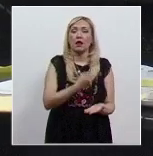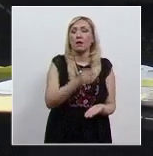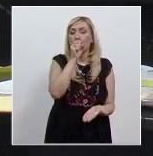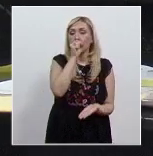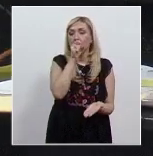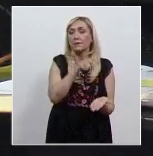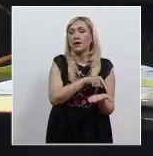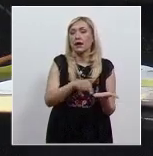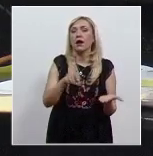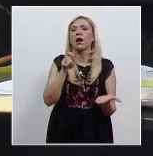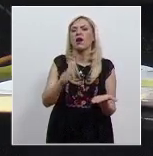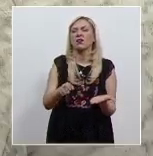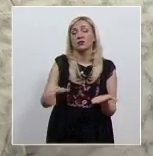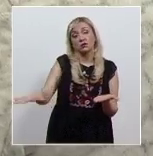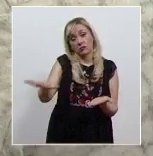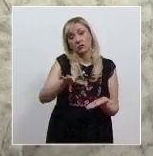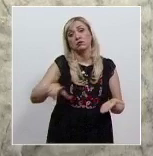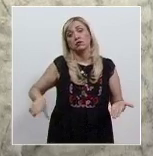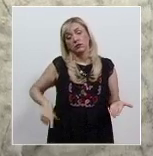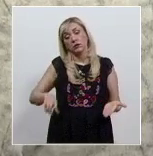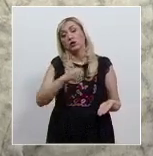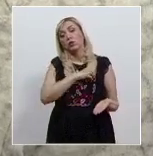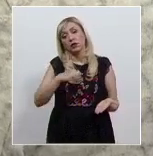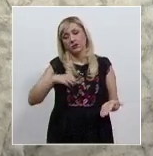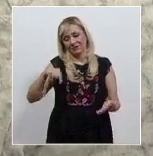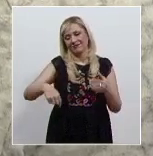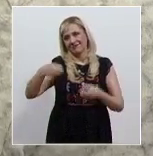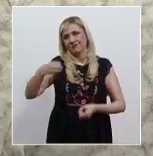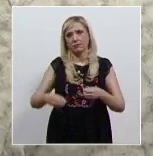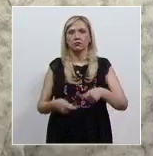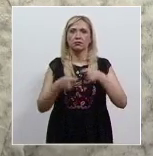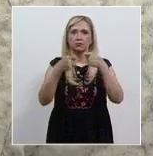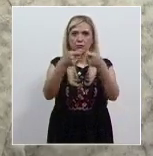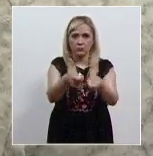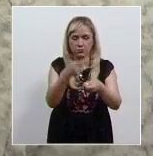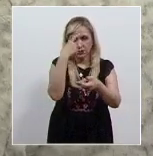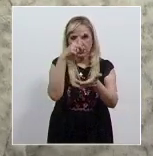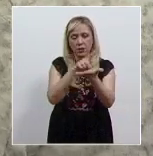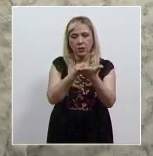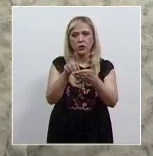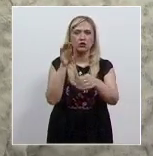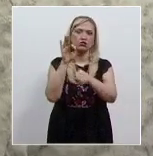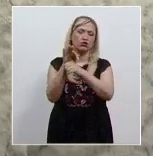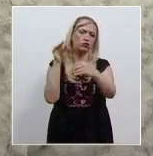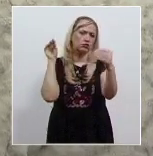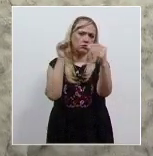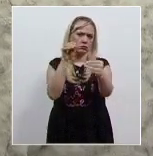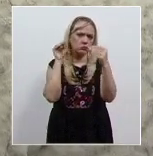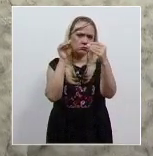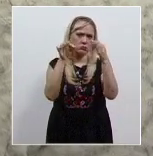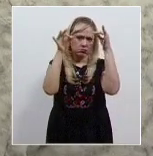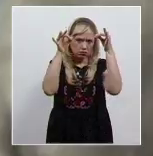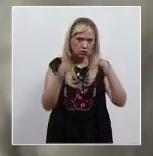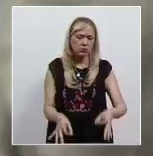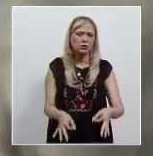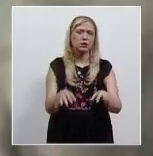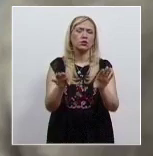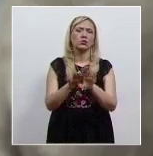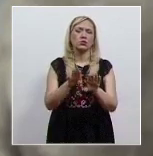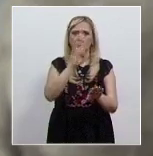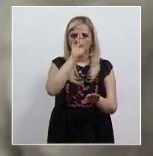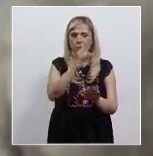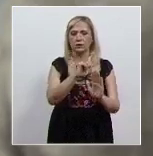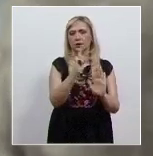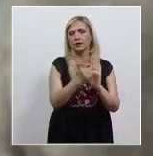casos, el Estado está obligado a tomar acciones para garantizarle el derecho a una defensa adecuada y a la tutela judicial